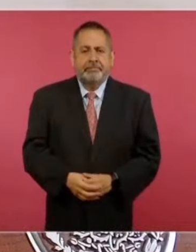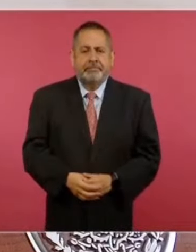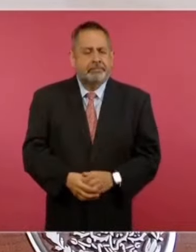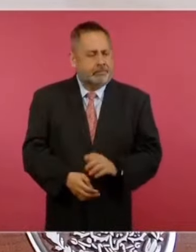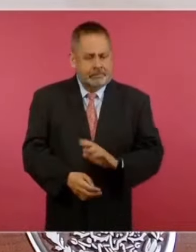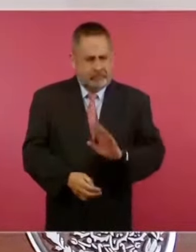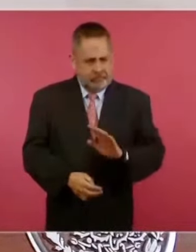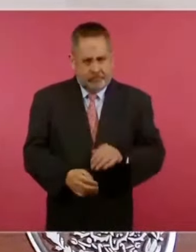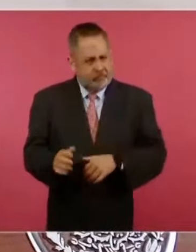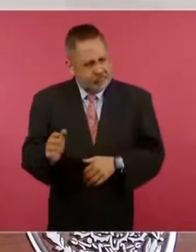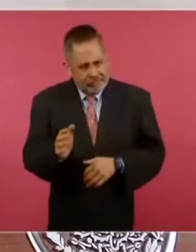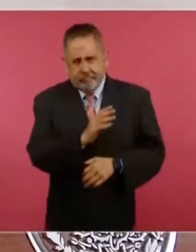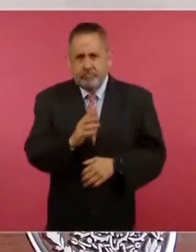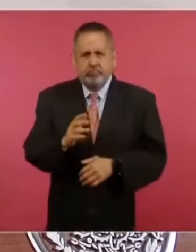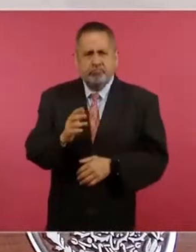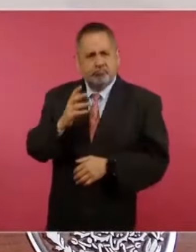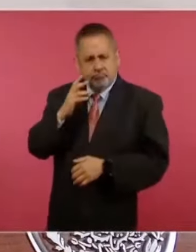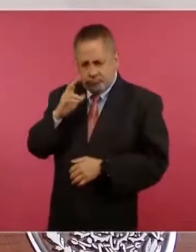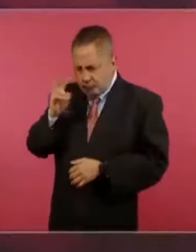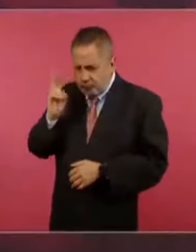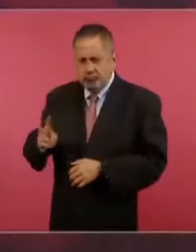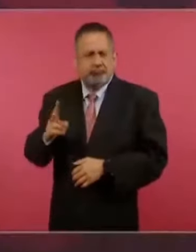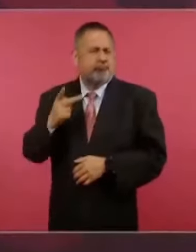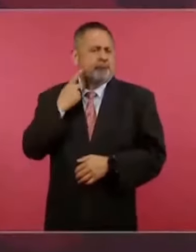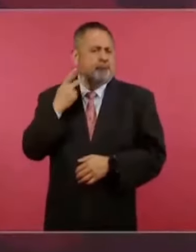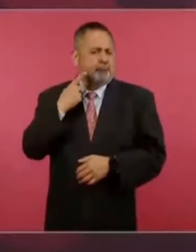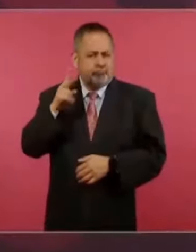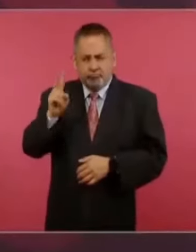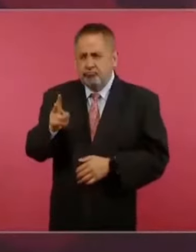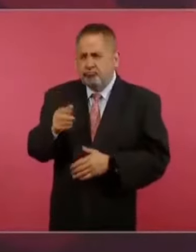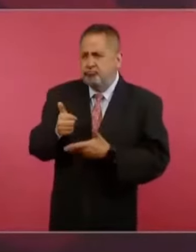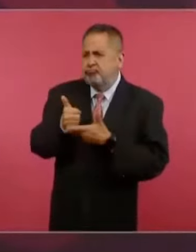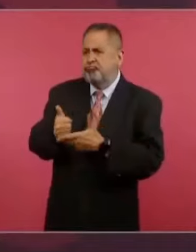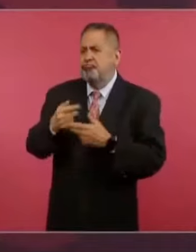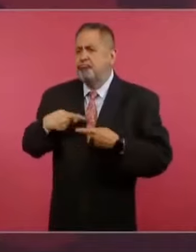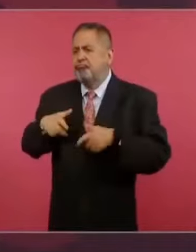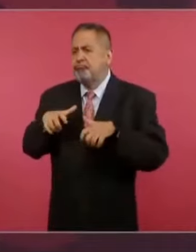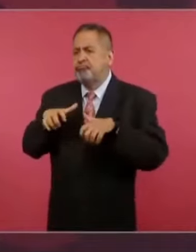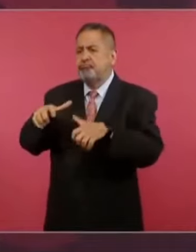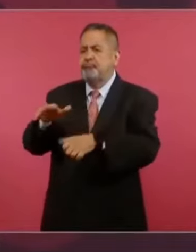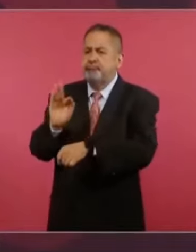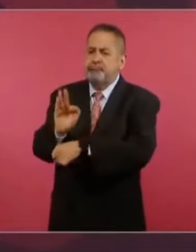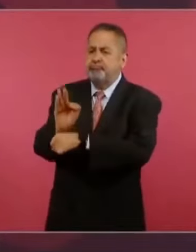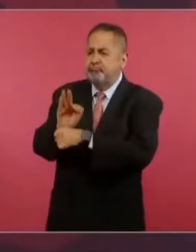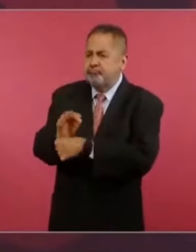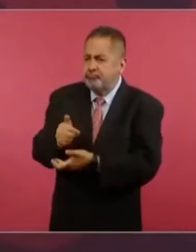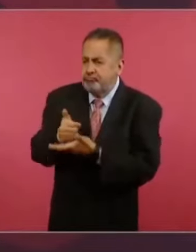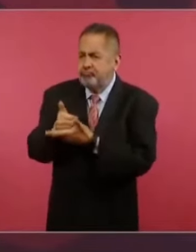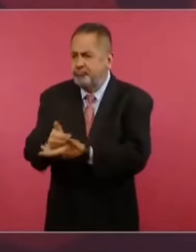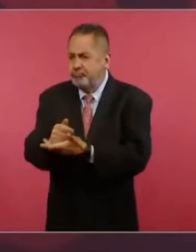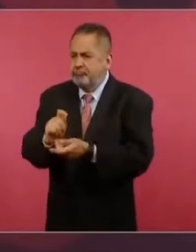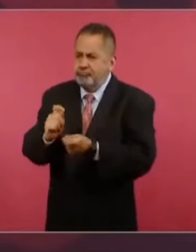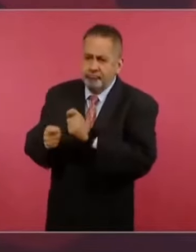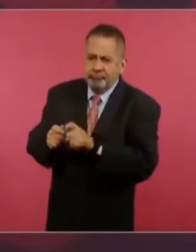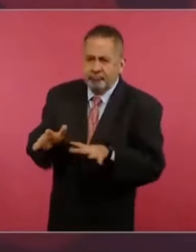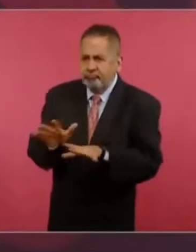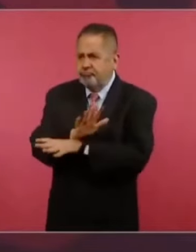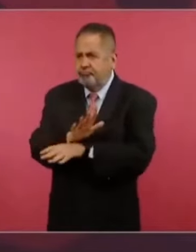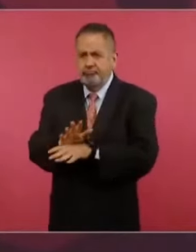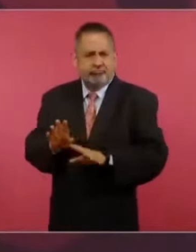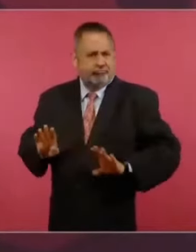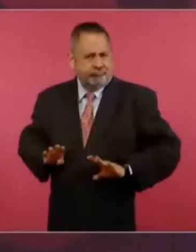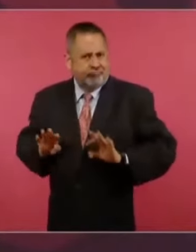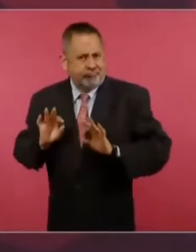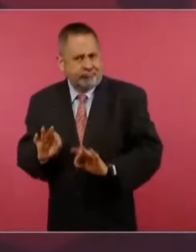Pero cuando se quiere hacer una política en beneficio del pueblo, pues se quiere transformar. Y se tiene